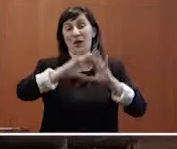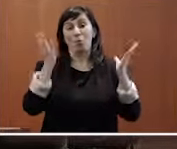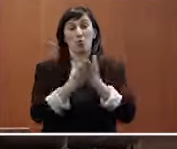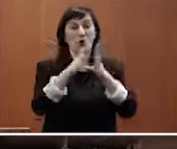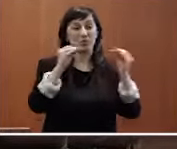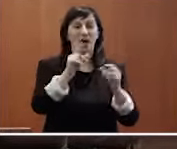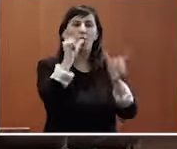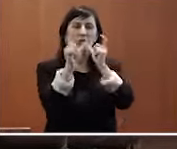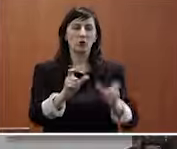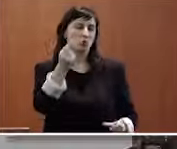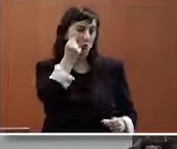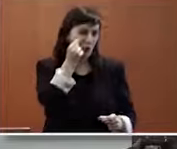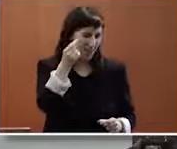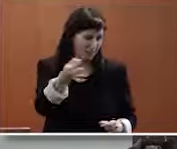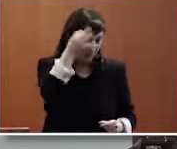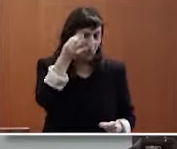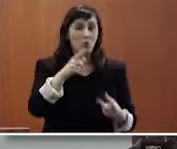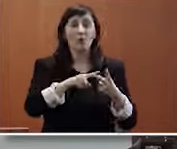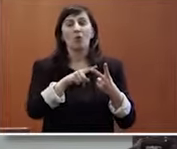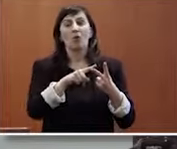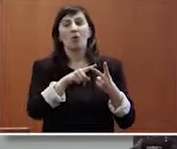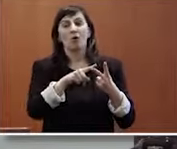universidad pero que lo que sí